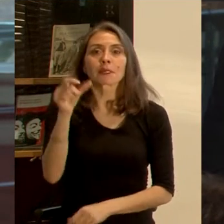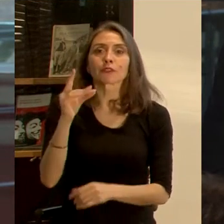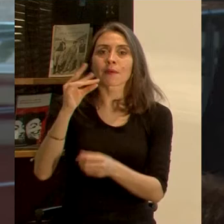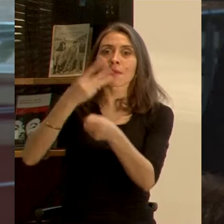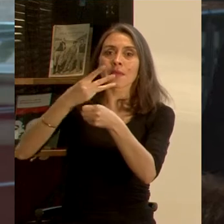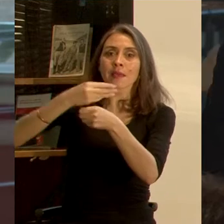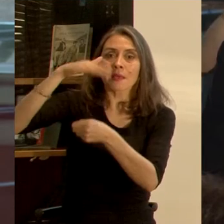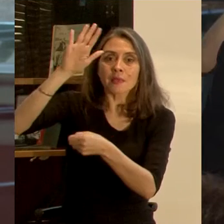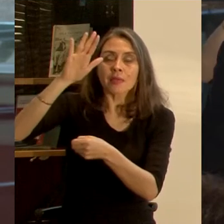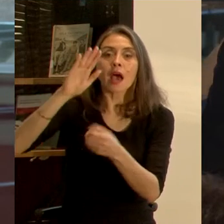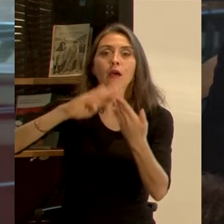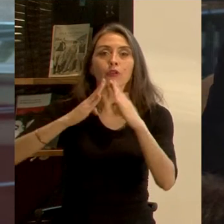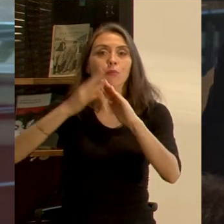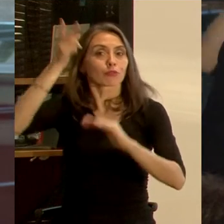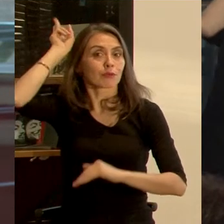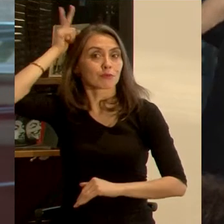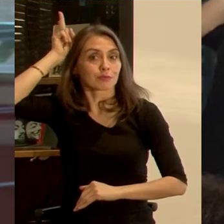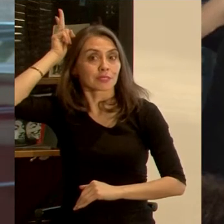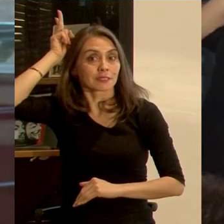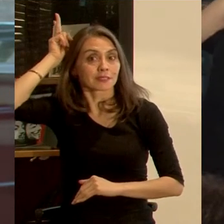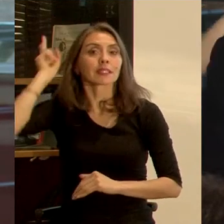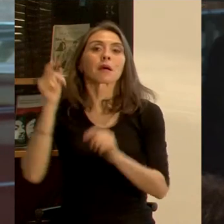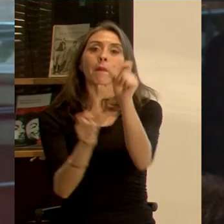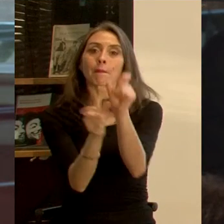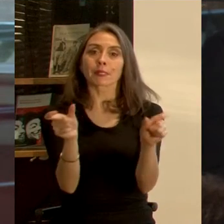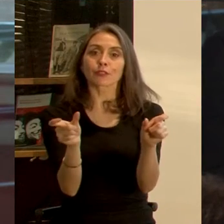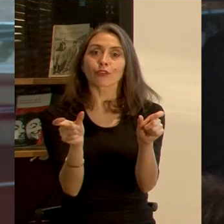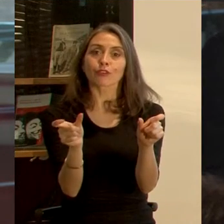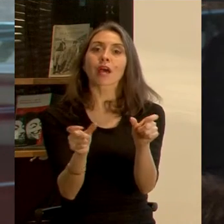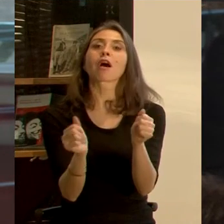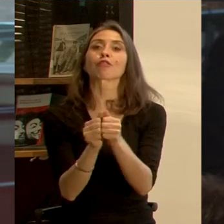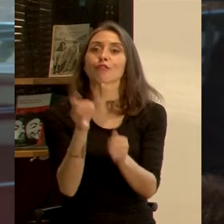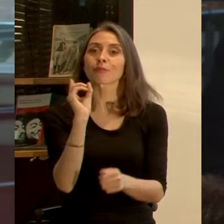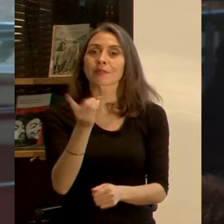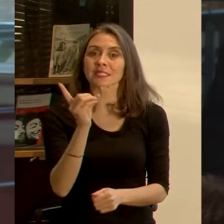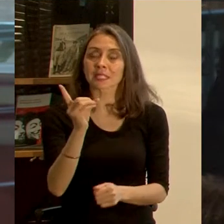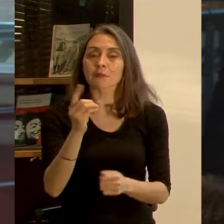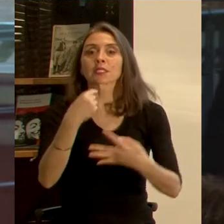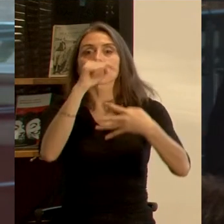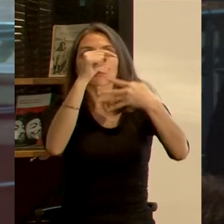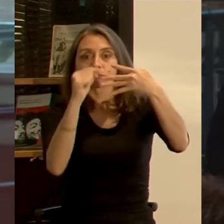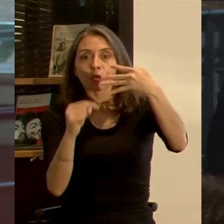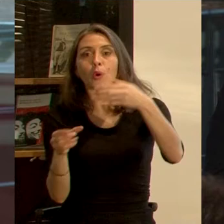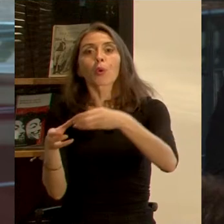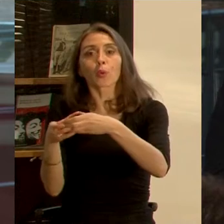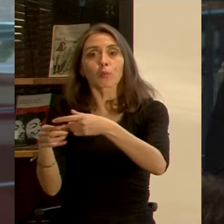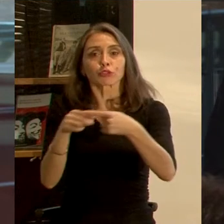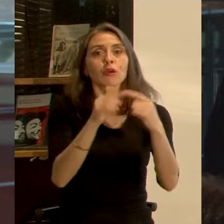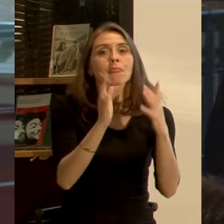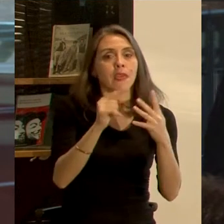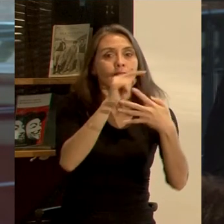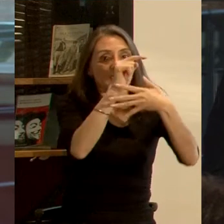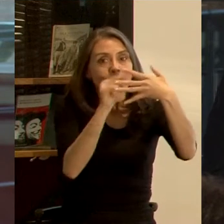mayores, los pueblos originarios y las personas con discapacidad, entre otros grupos sociales.